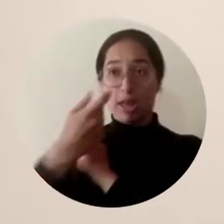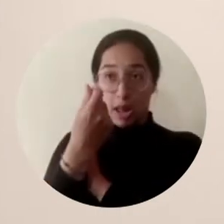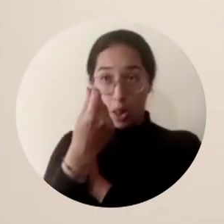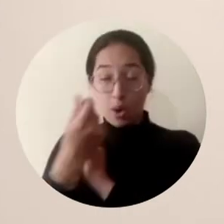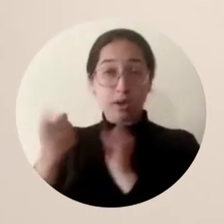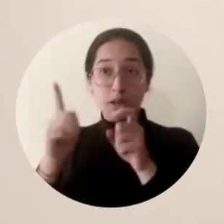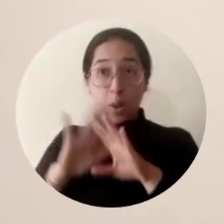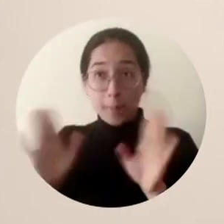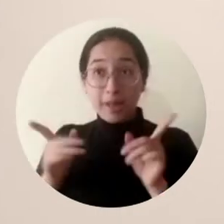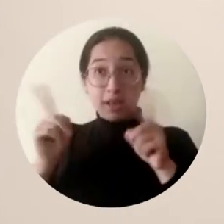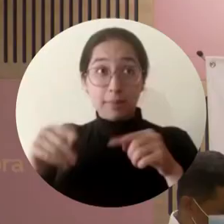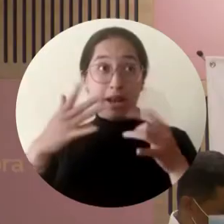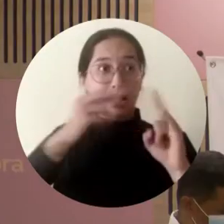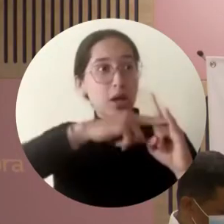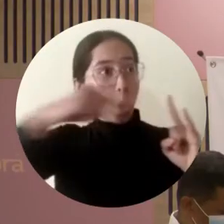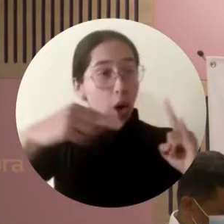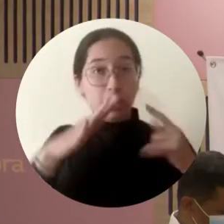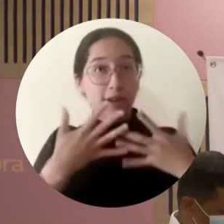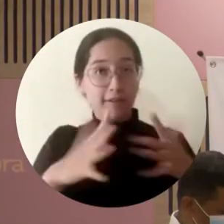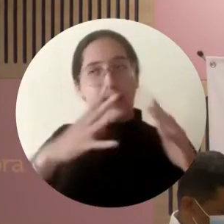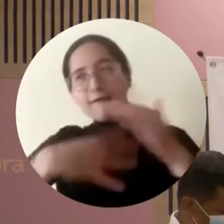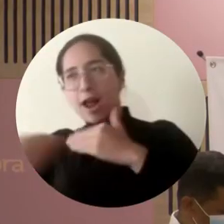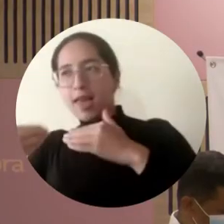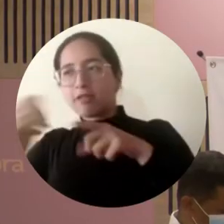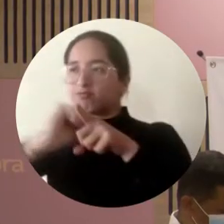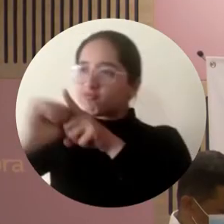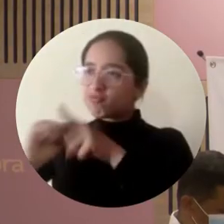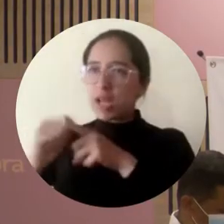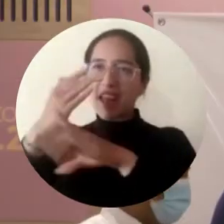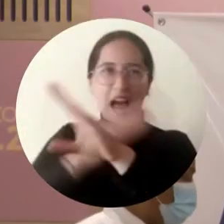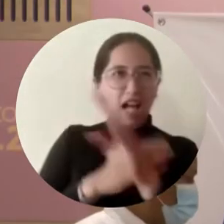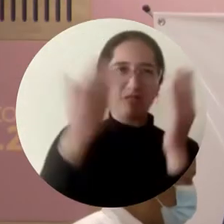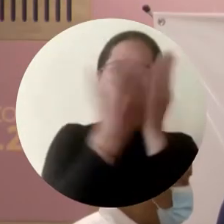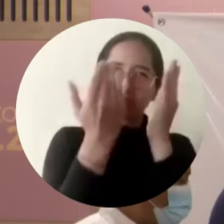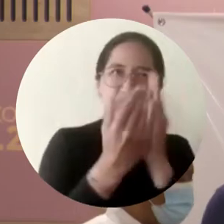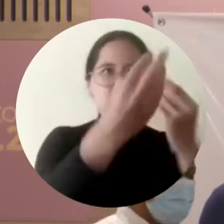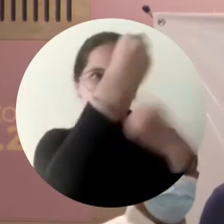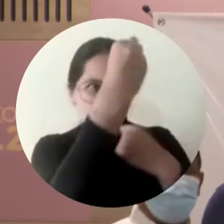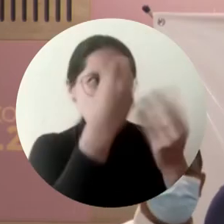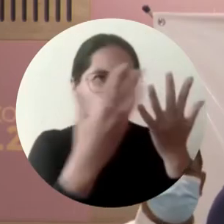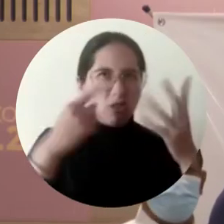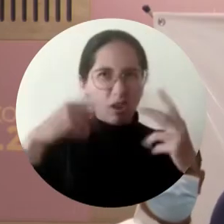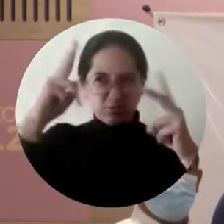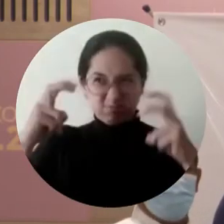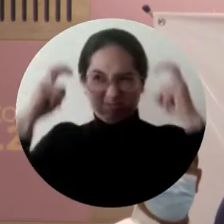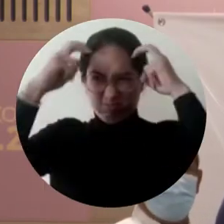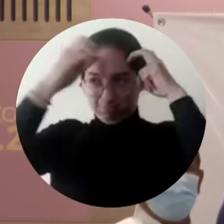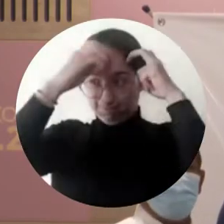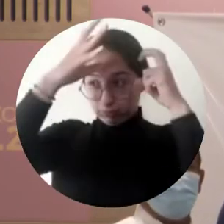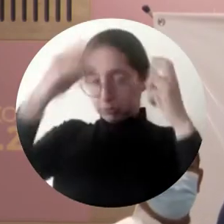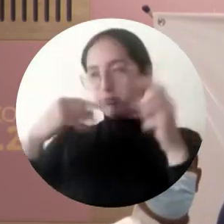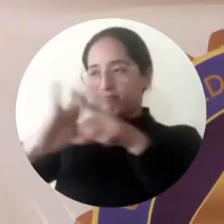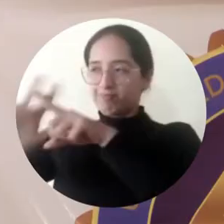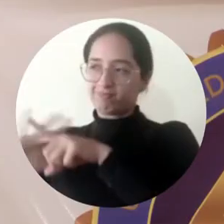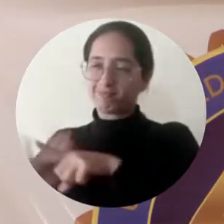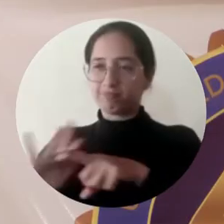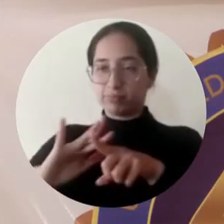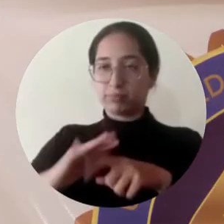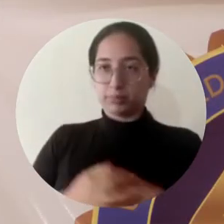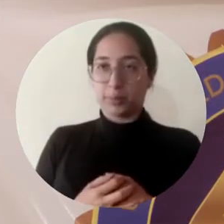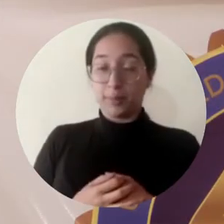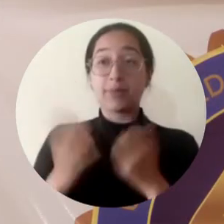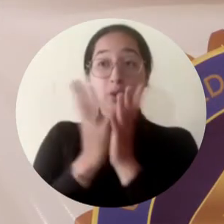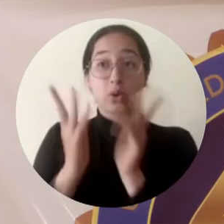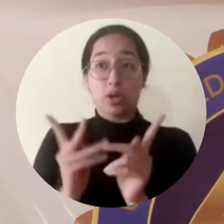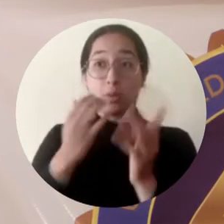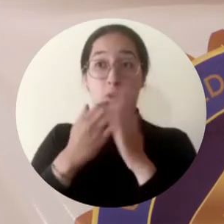económica, sino que nos va a permitir salir de aquí de la universidad, poner en práctica nuestros conocimientos, darle soluciones a problemáticas. Estudiantes